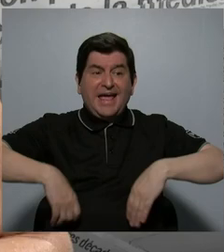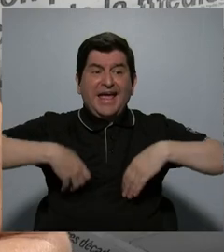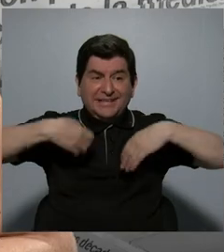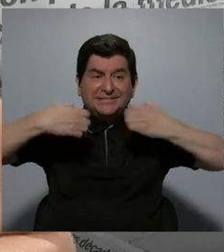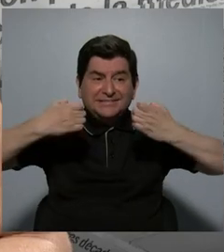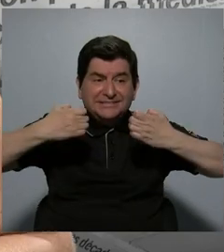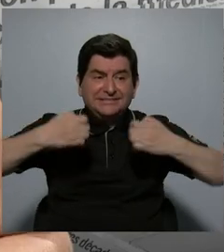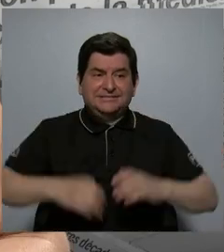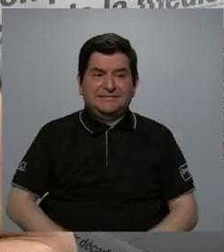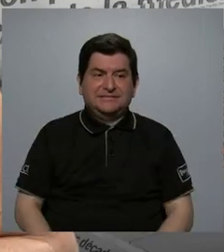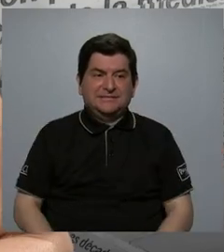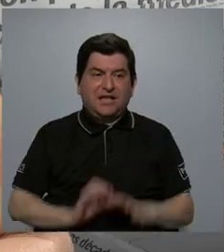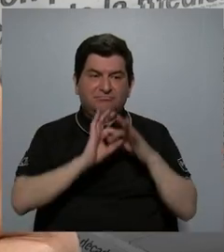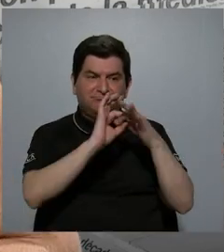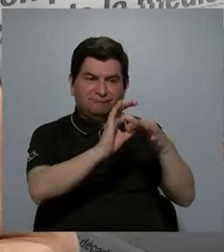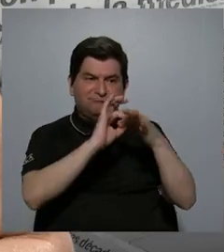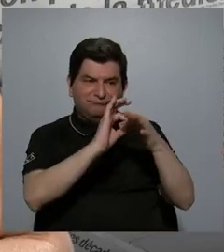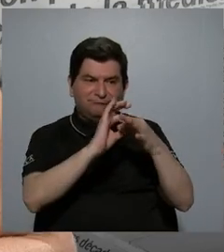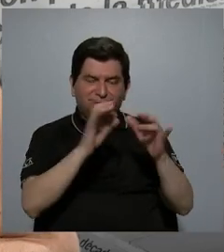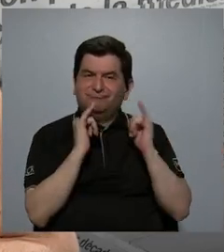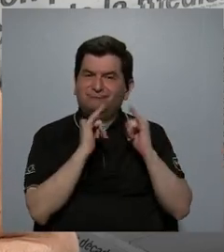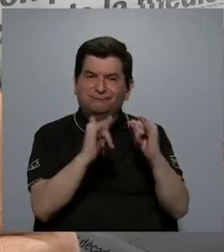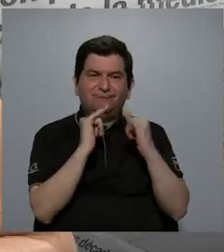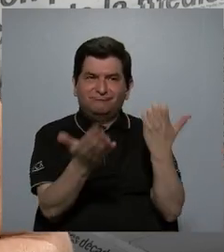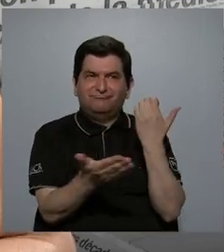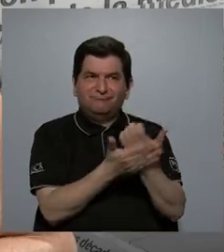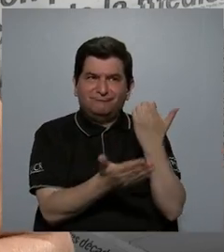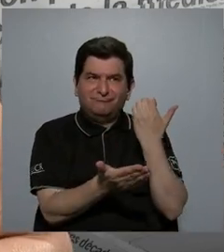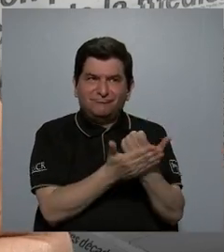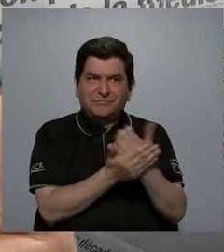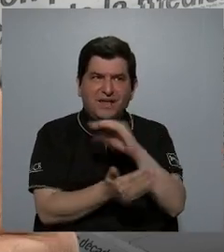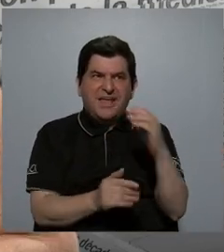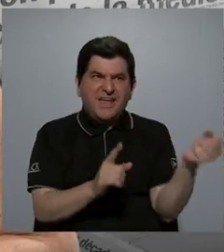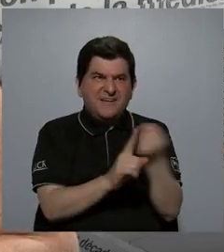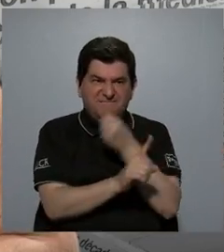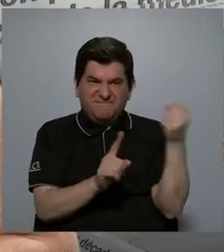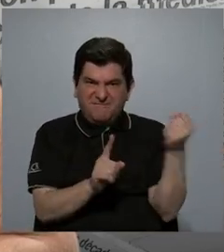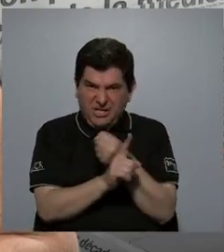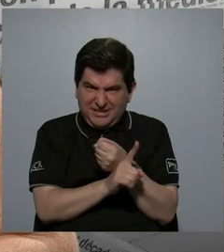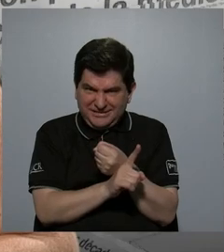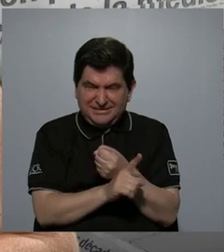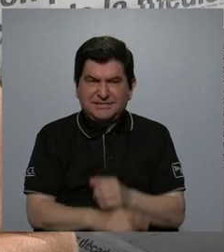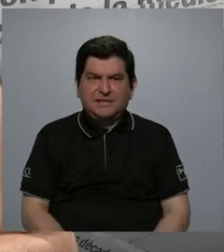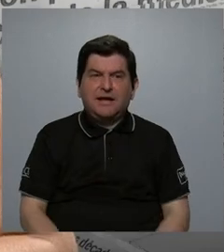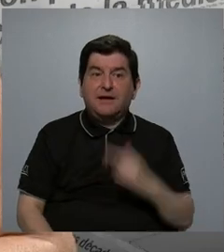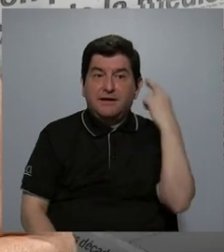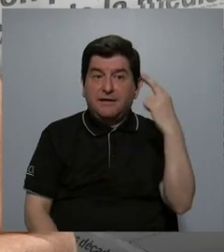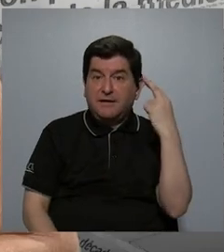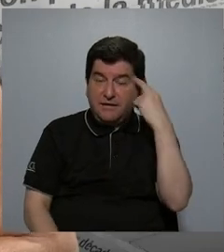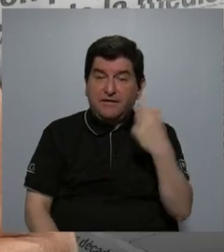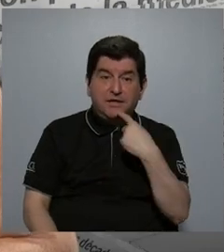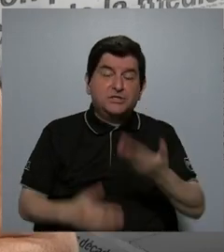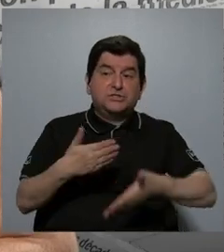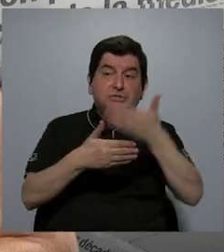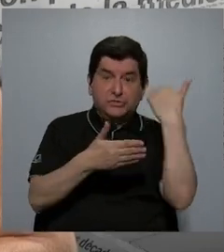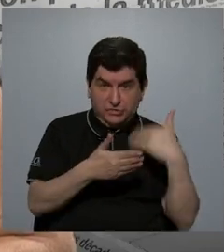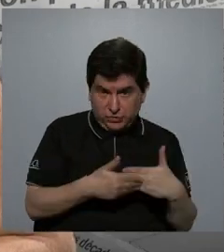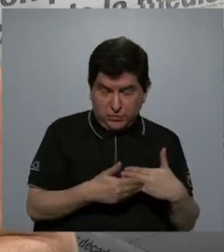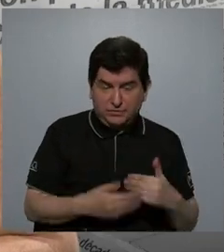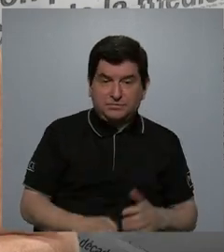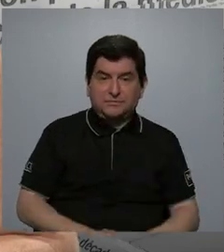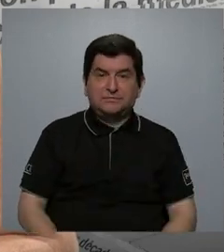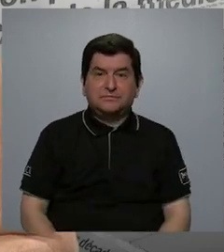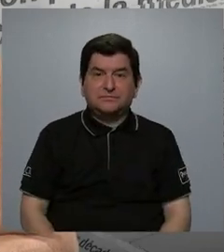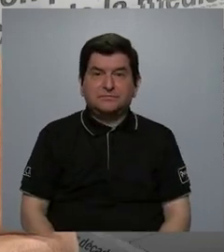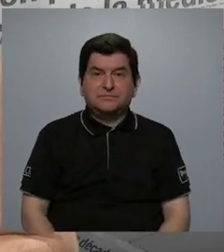relación entre la desigualdad económica y la violencia, ¿no? Porque, como decíamos antes, esta